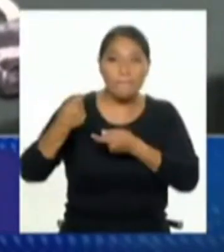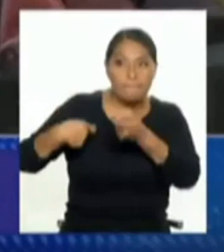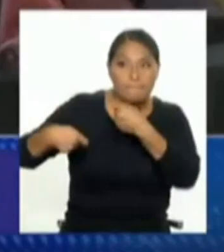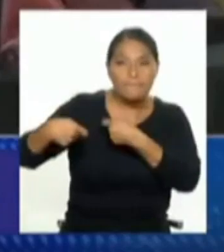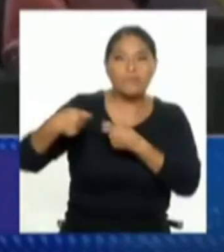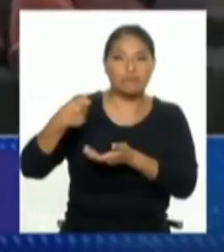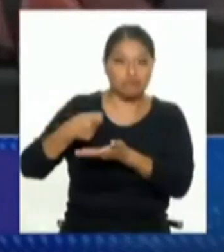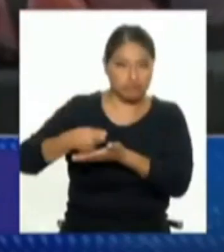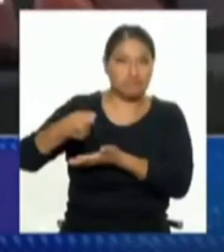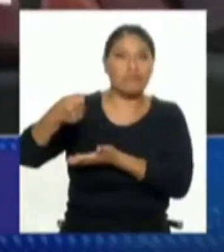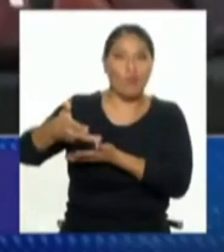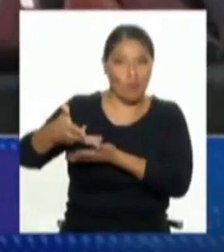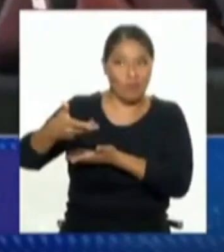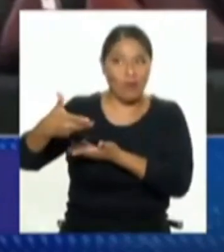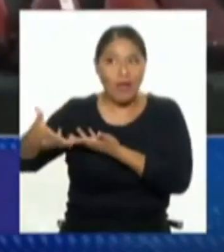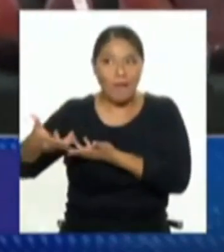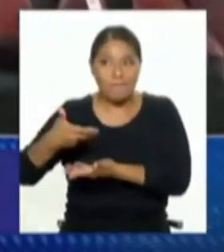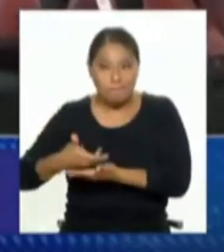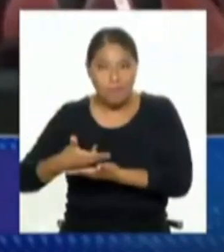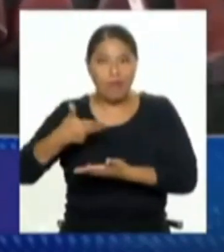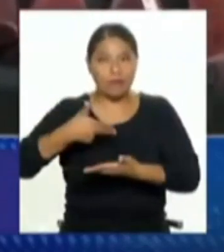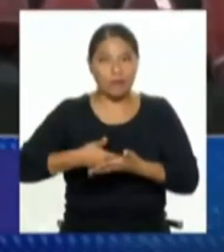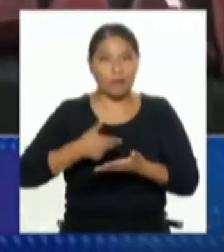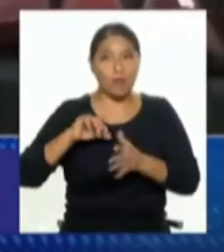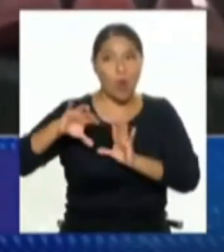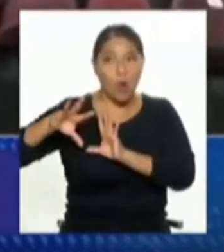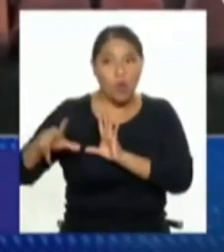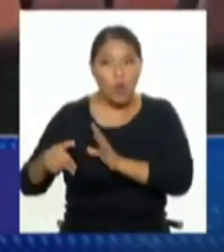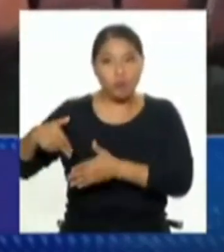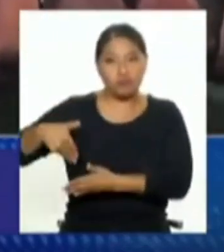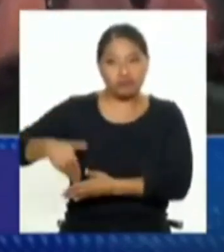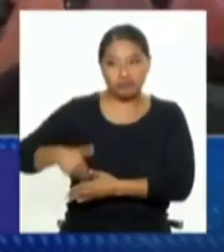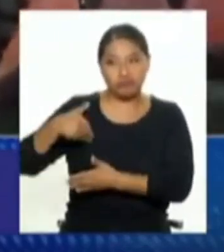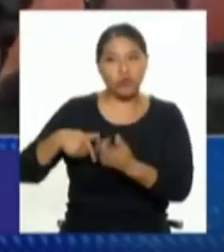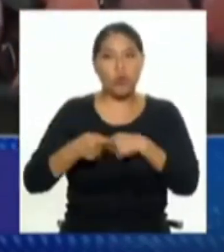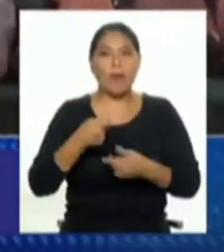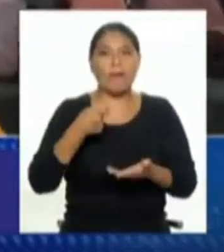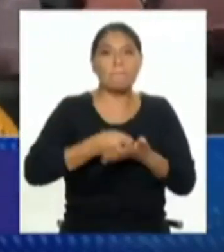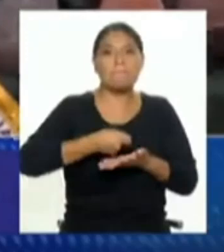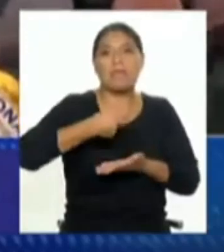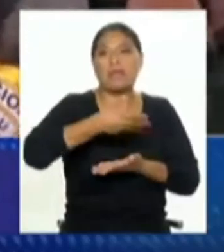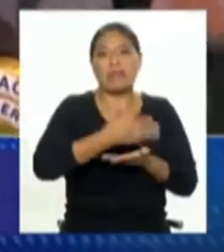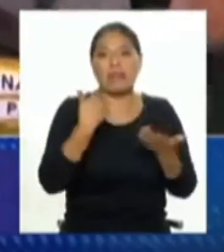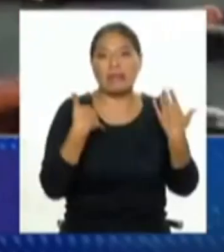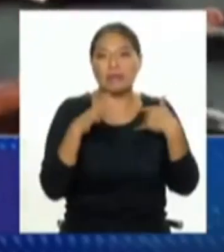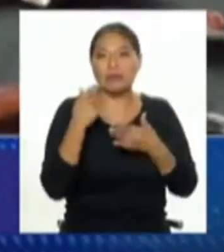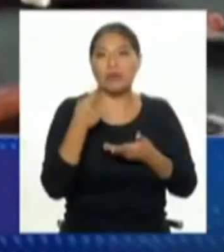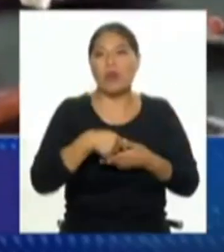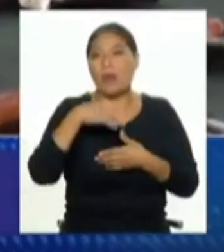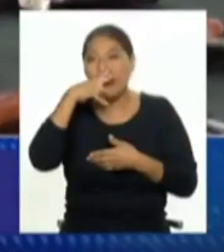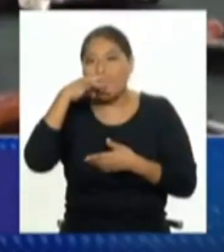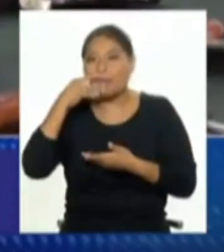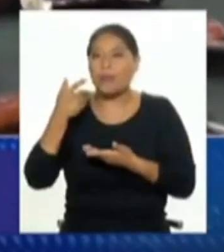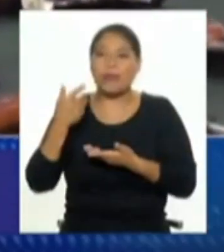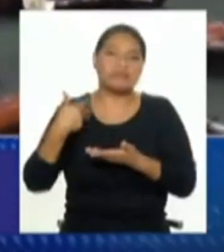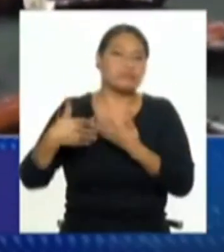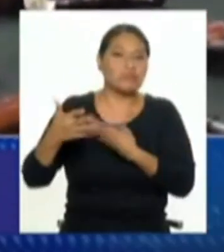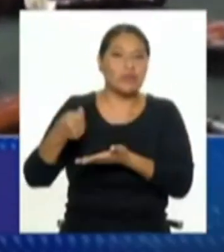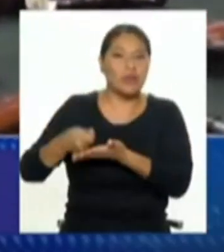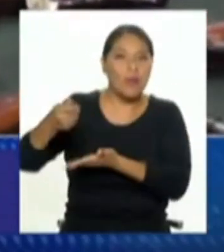así, de mano en mano, ¿no? Después de un robo, a un desesperado que los vendió, a un chico robadicto, en fin, no sé.